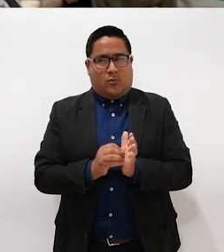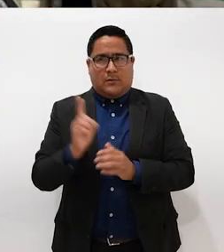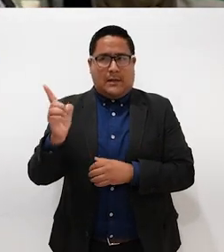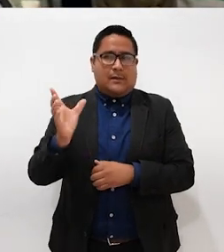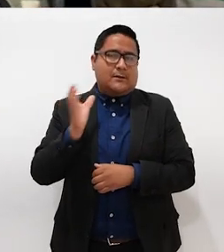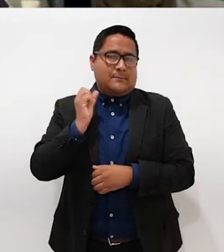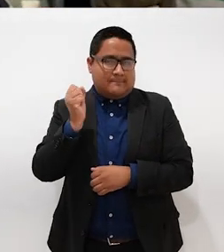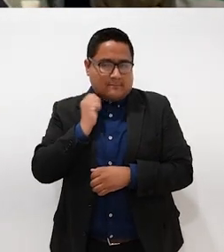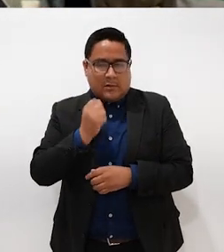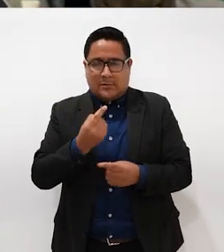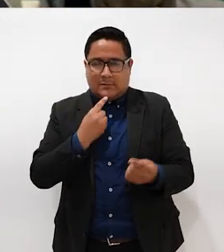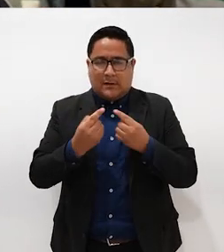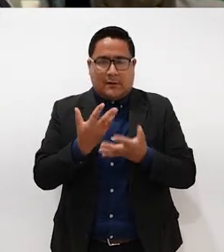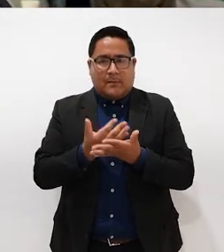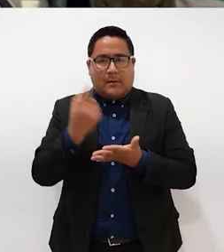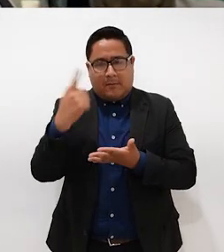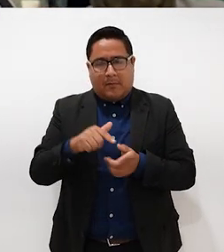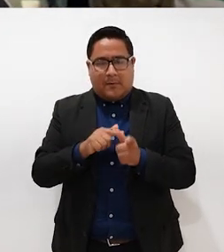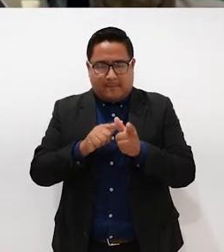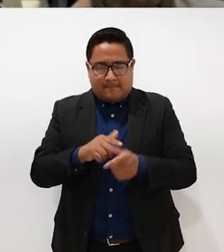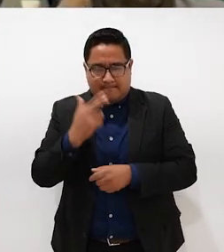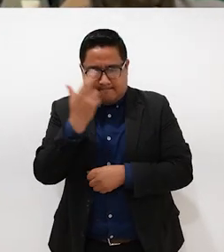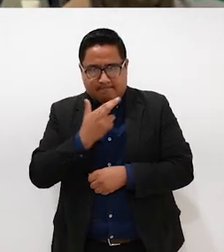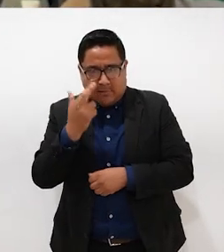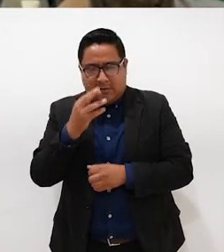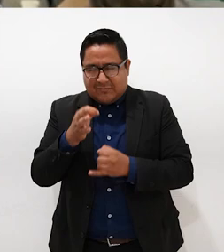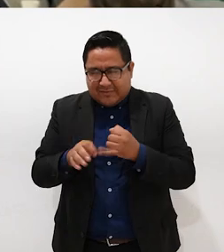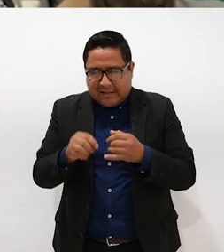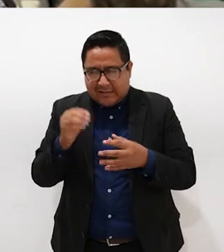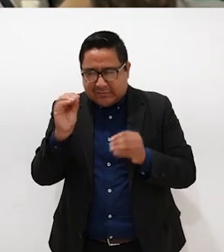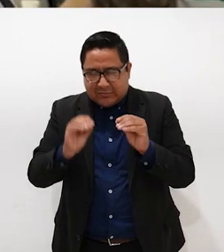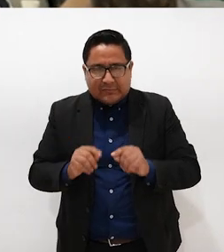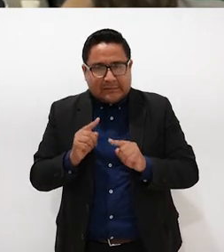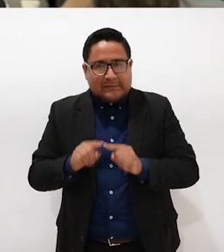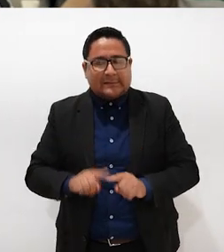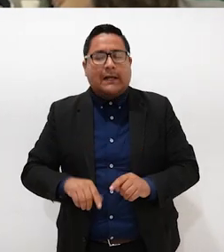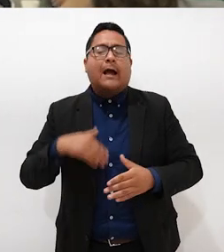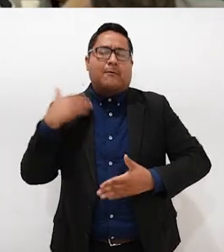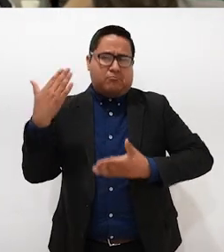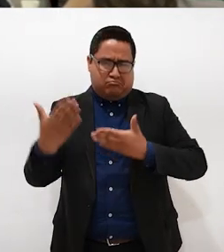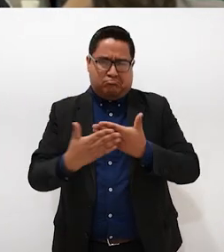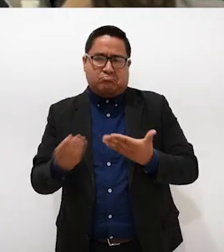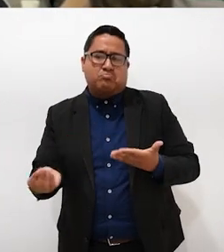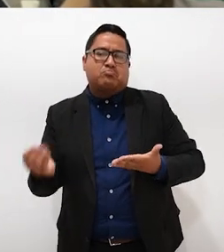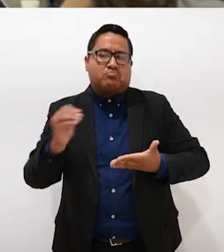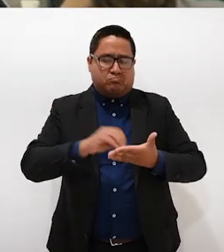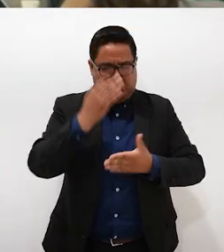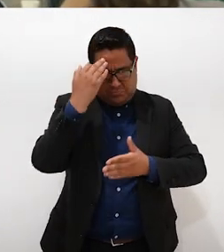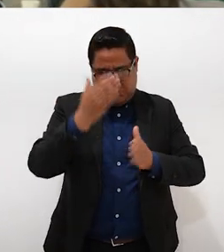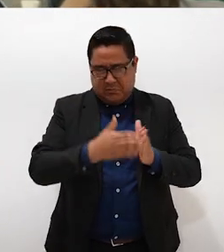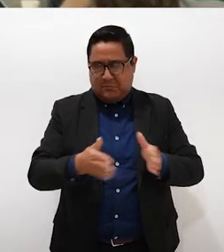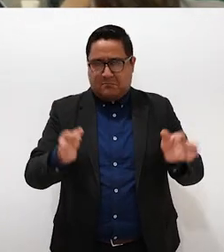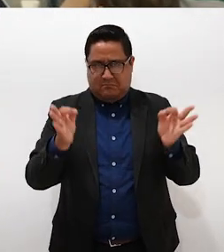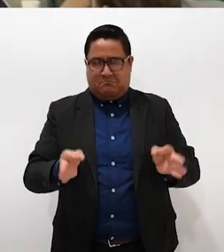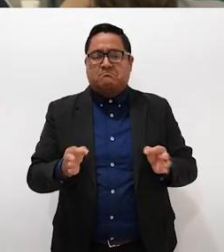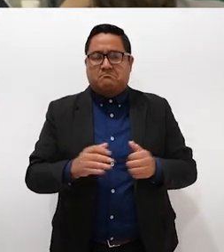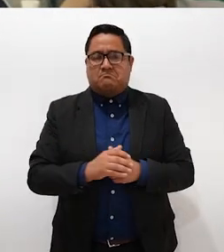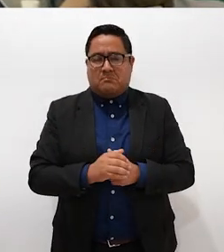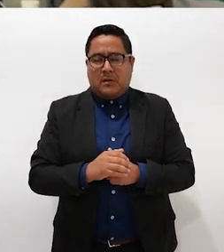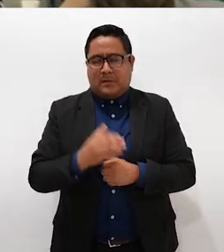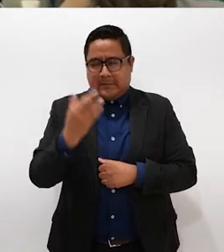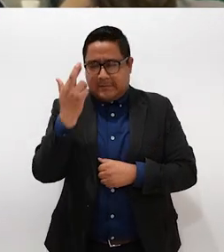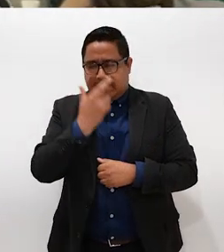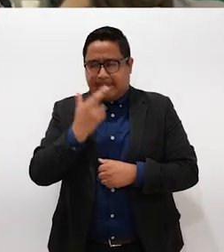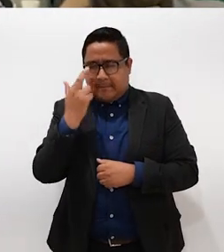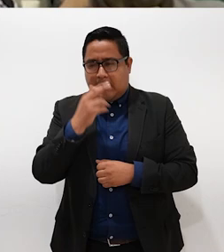Senadores en espera para dar seguimiento en las últimas resoluciones, pues se estarán incorporando también en tiempo y forma y se están considerando